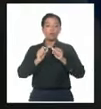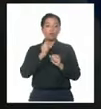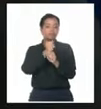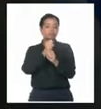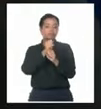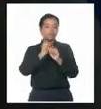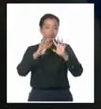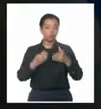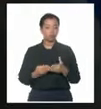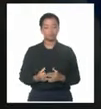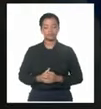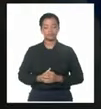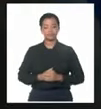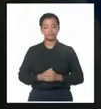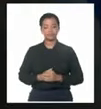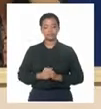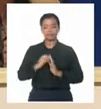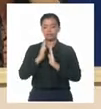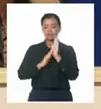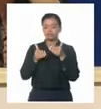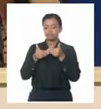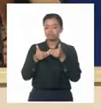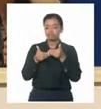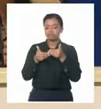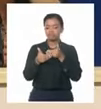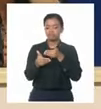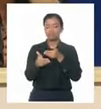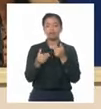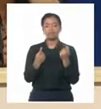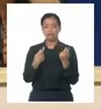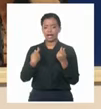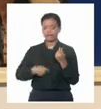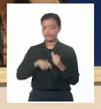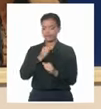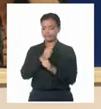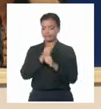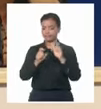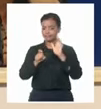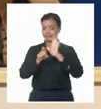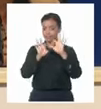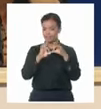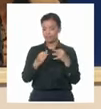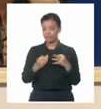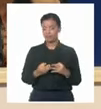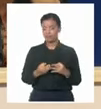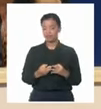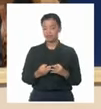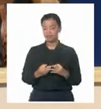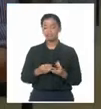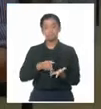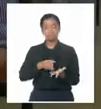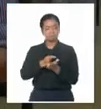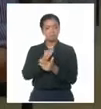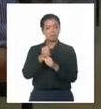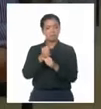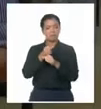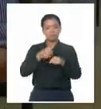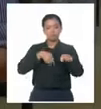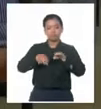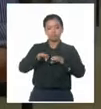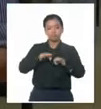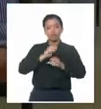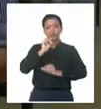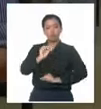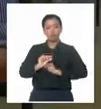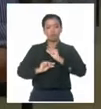Tras estos meses aún son diversos los desafíos de la Fiscalía General con este tema. Para ello continúan trabajando en la preparación sistemática